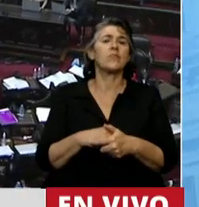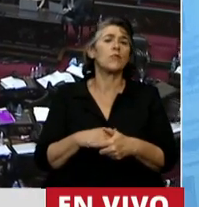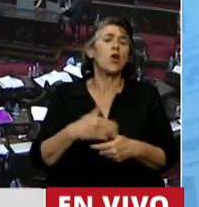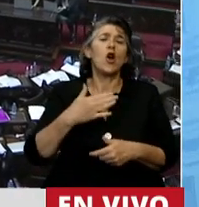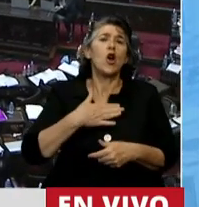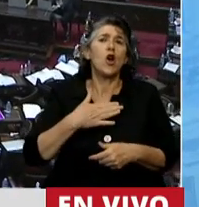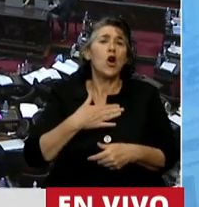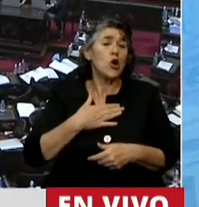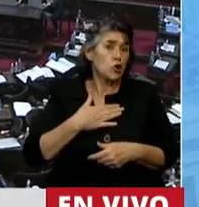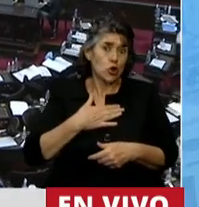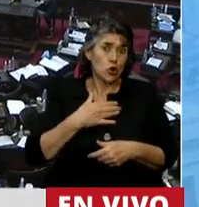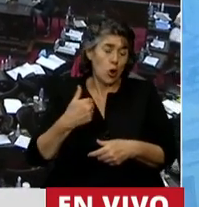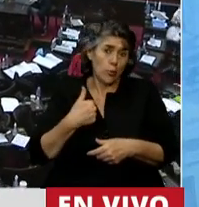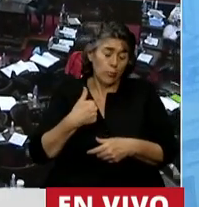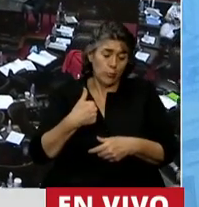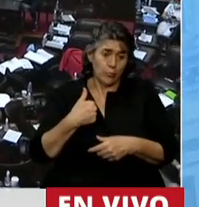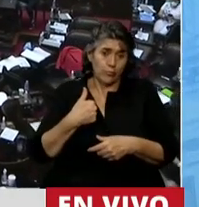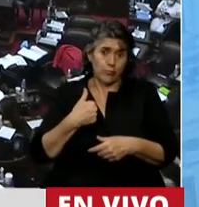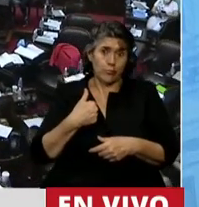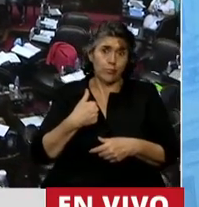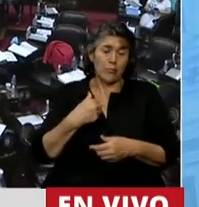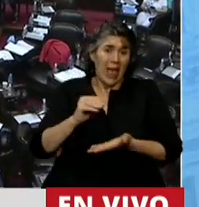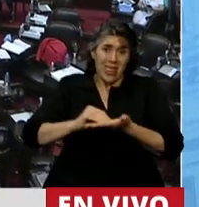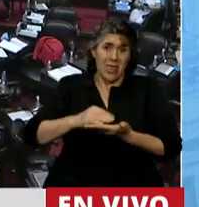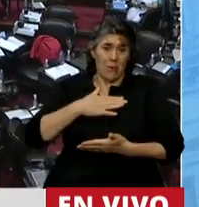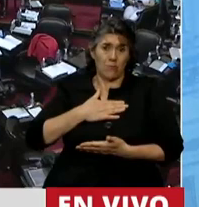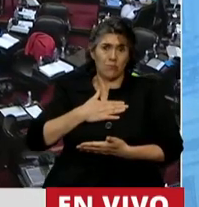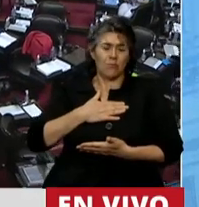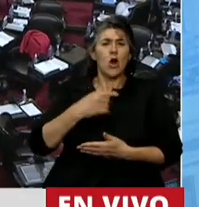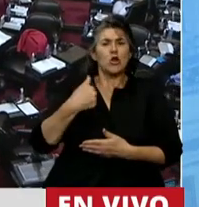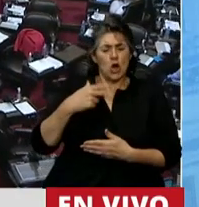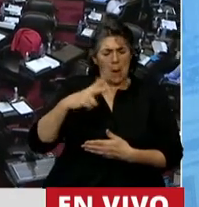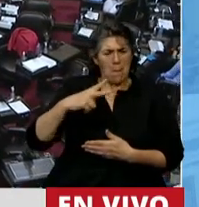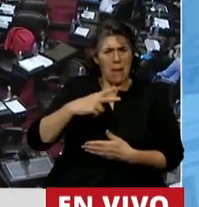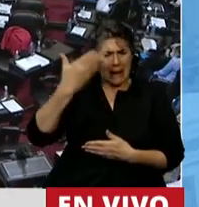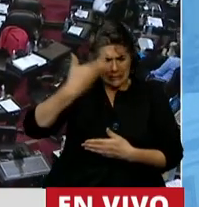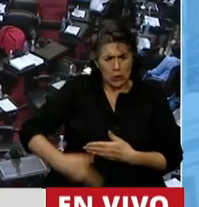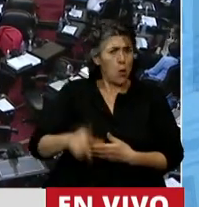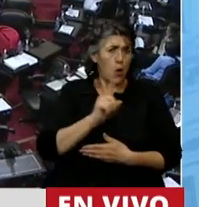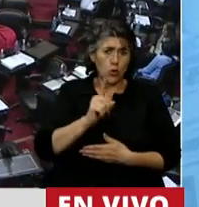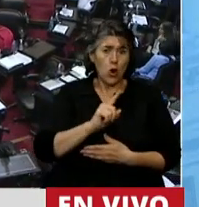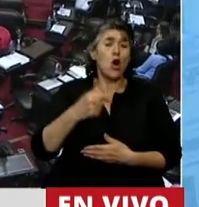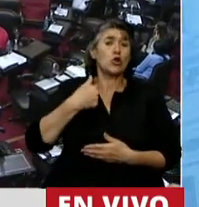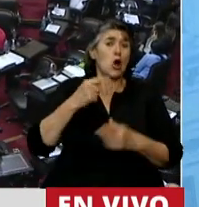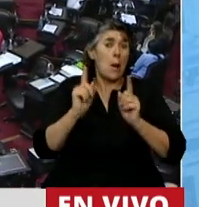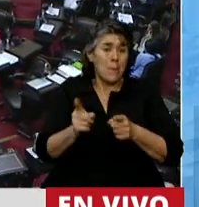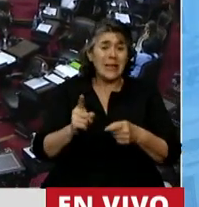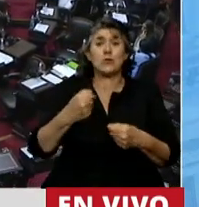desde mi banca es no a título personal, sino por todo esto que vengo